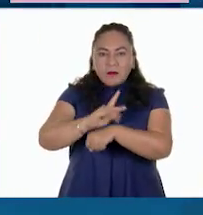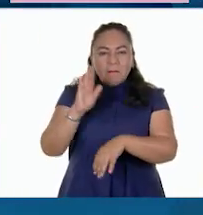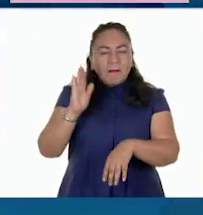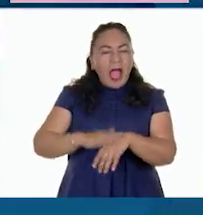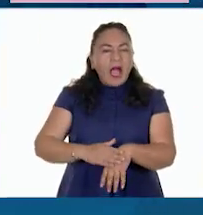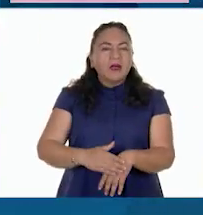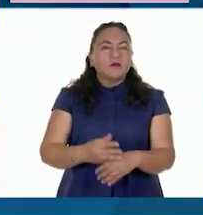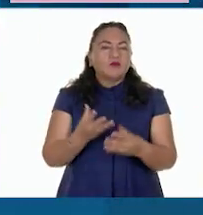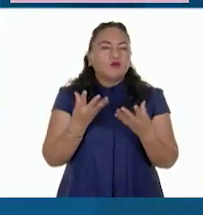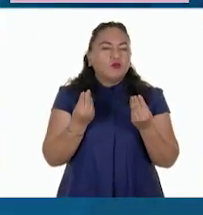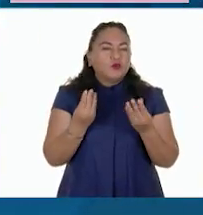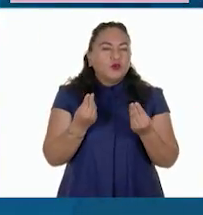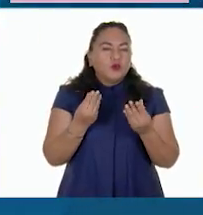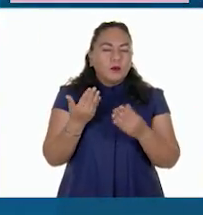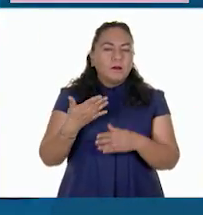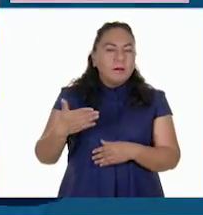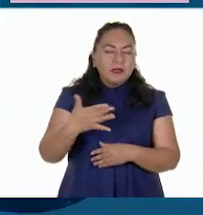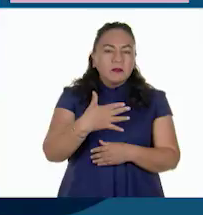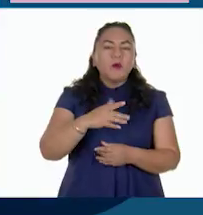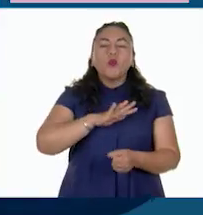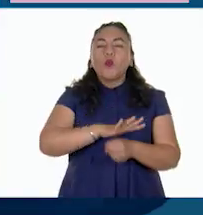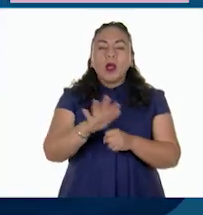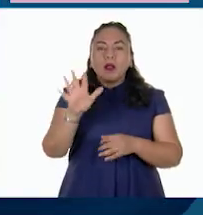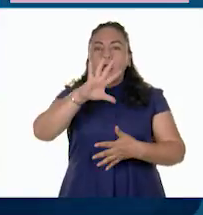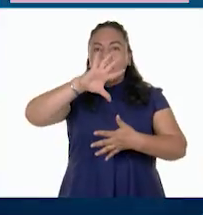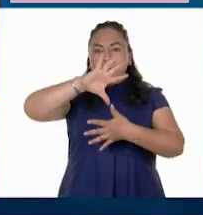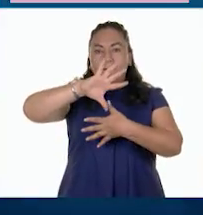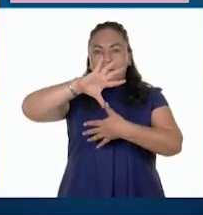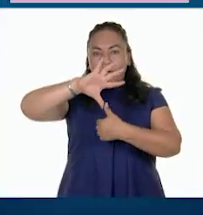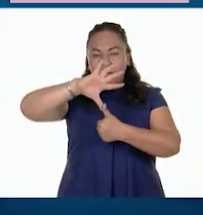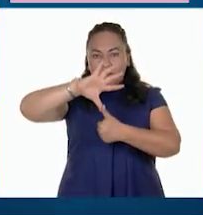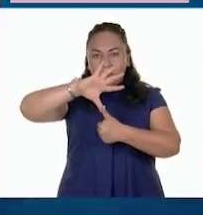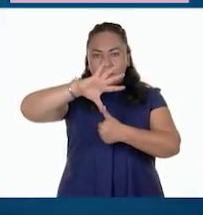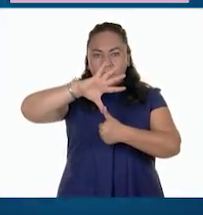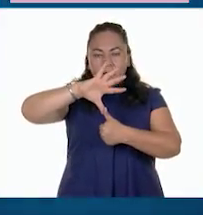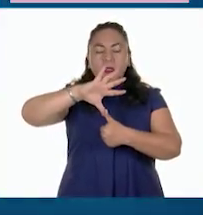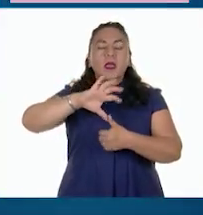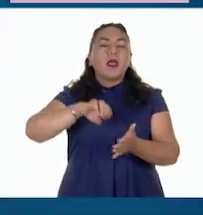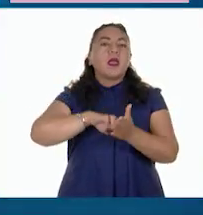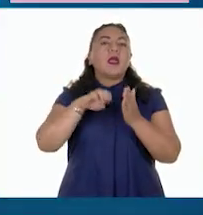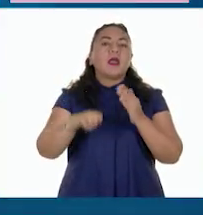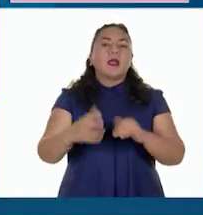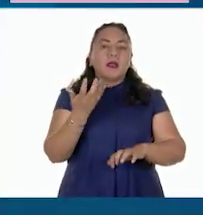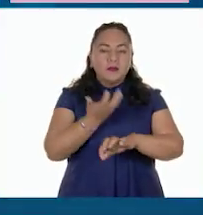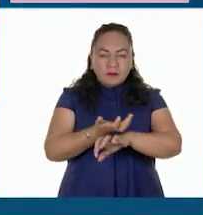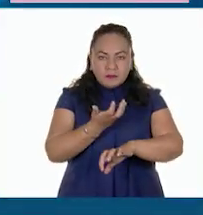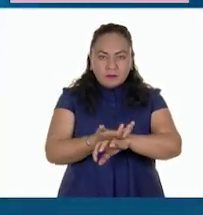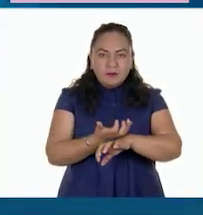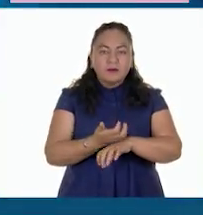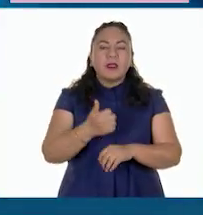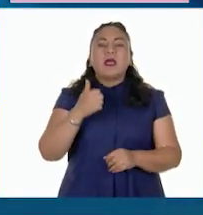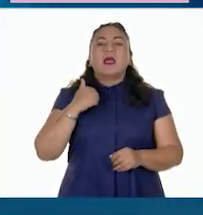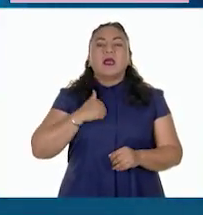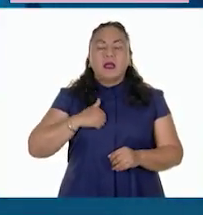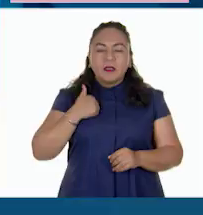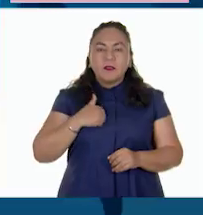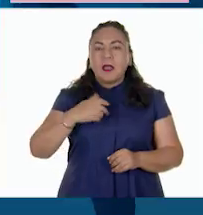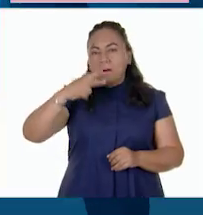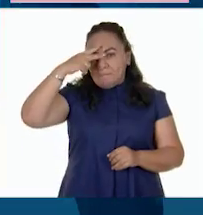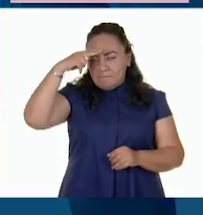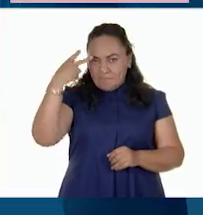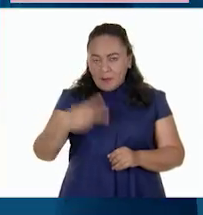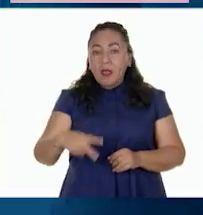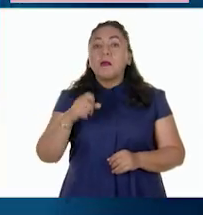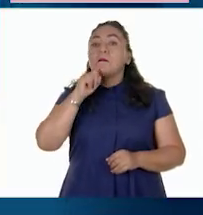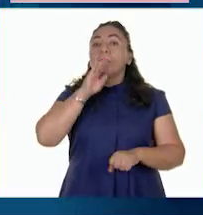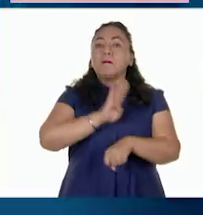pesquera se encuentran en América del Norte. Por ejemplo, Estados Unidos, Canadá y México, pero también